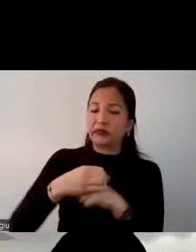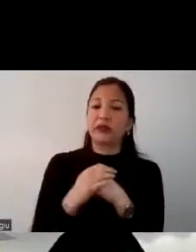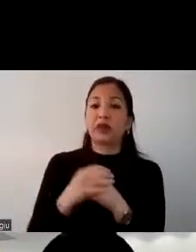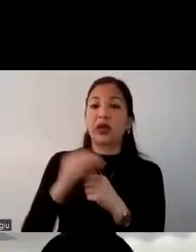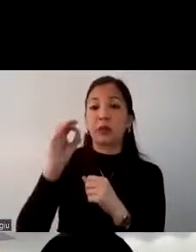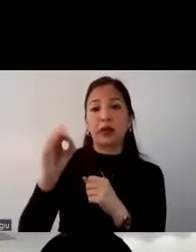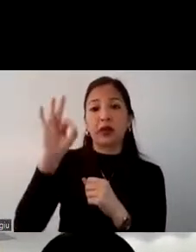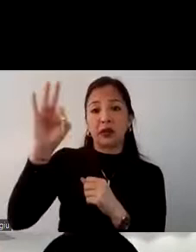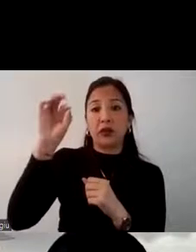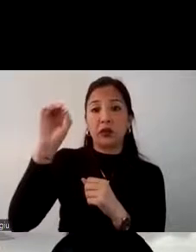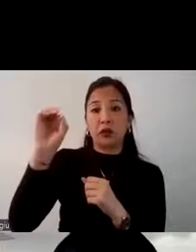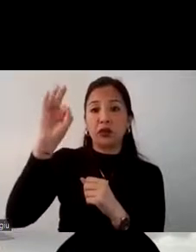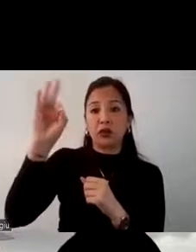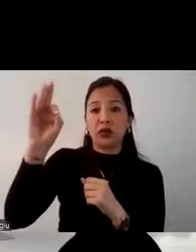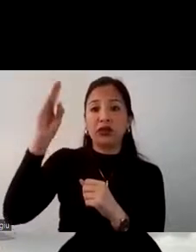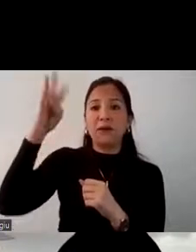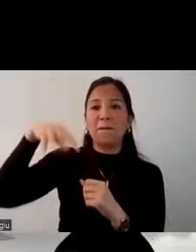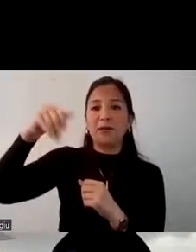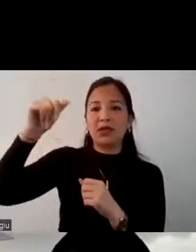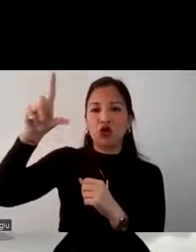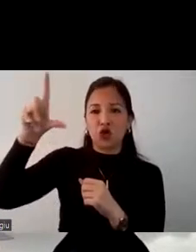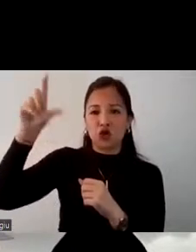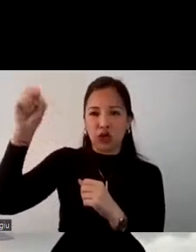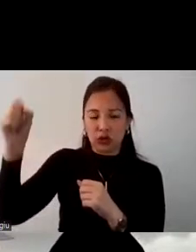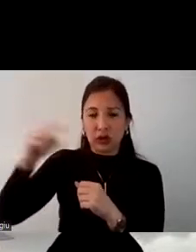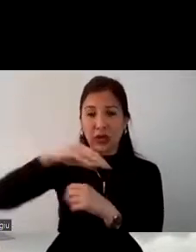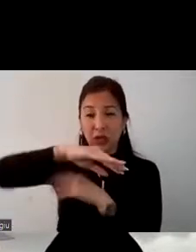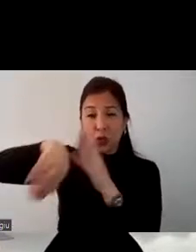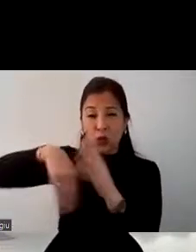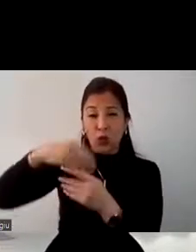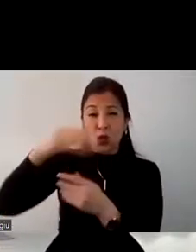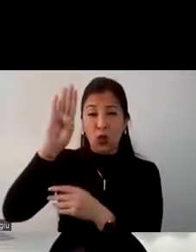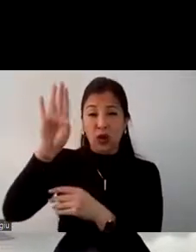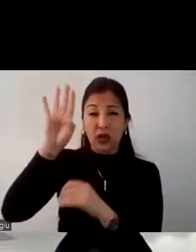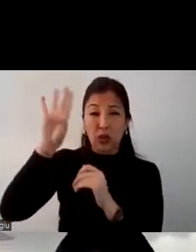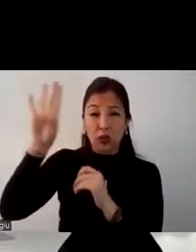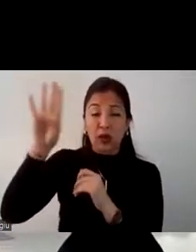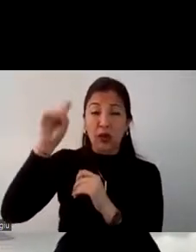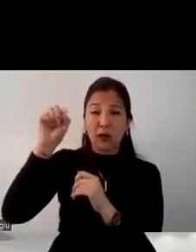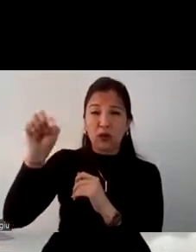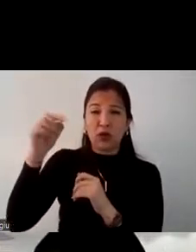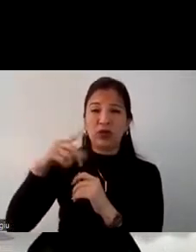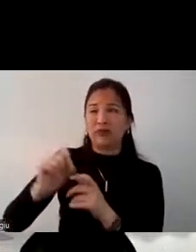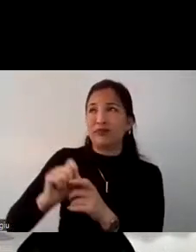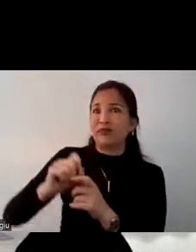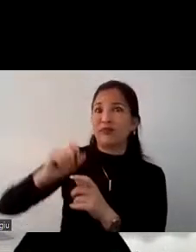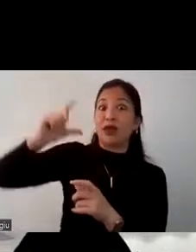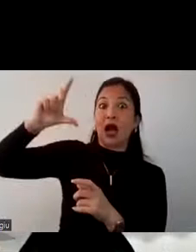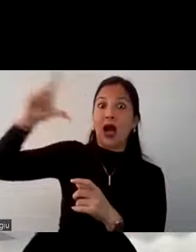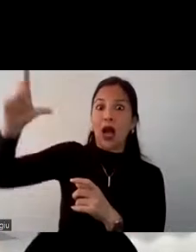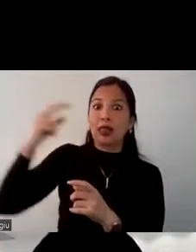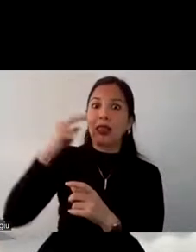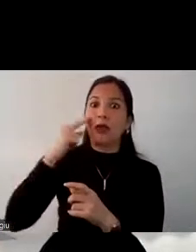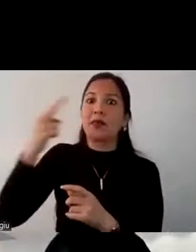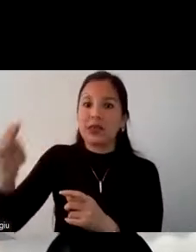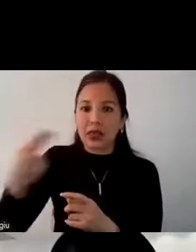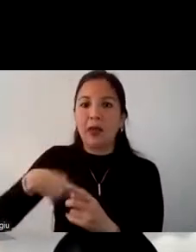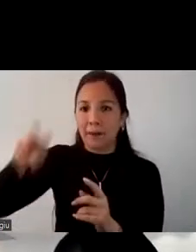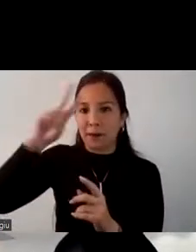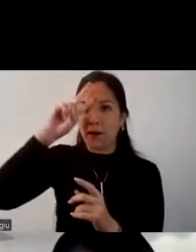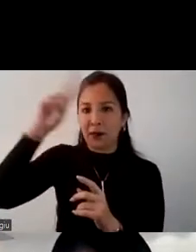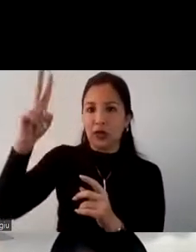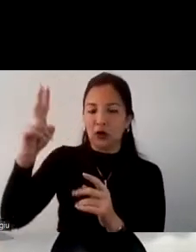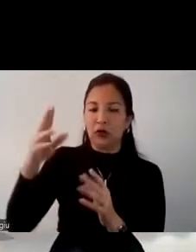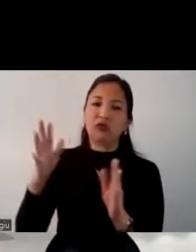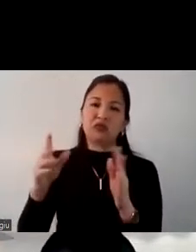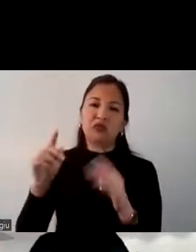.3 millones y de ahí el 49% tiene una alta probabilidad de visitar el Perú que vendría